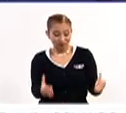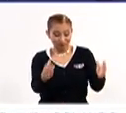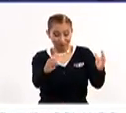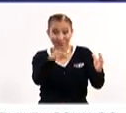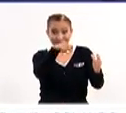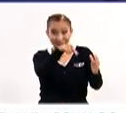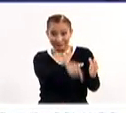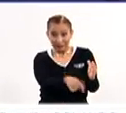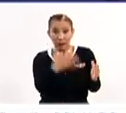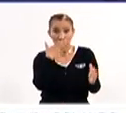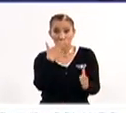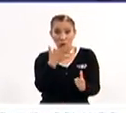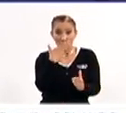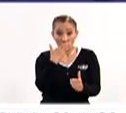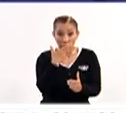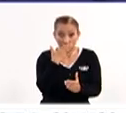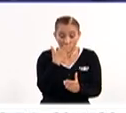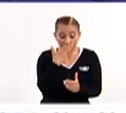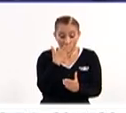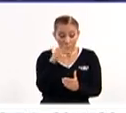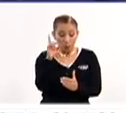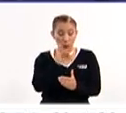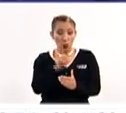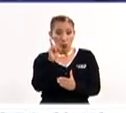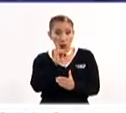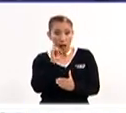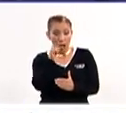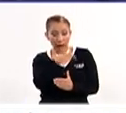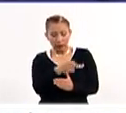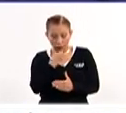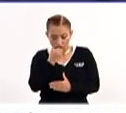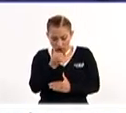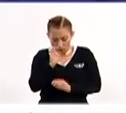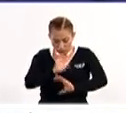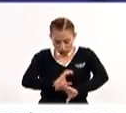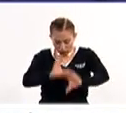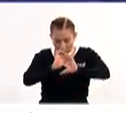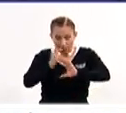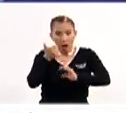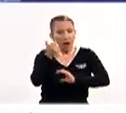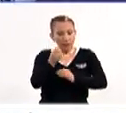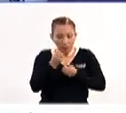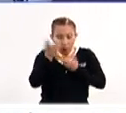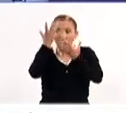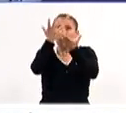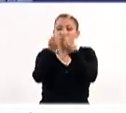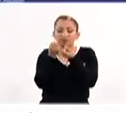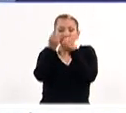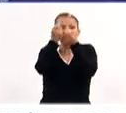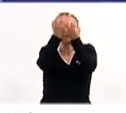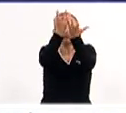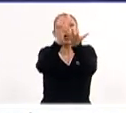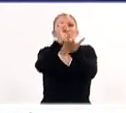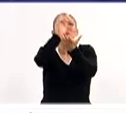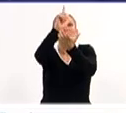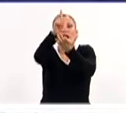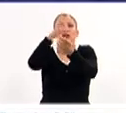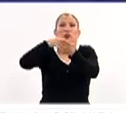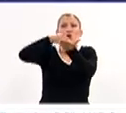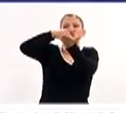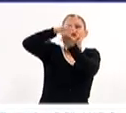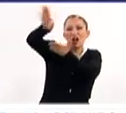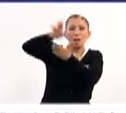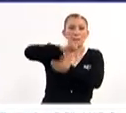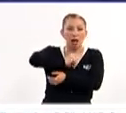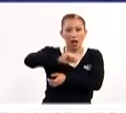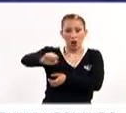en Sonora, las mujeres que lo hacen rezan y cantan porque es una manera de mandar a los espíritus malos fuera,